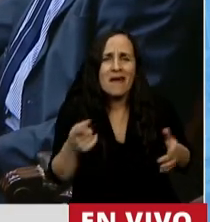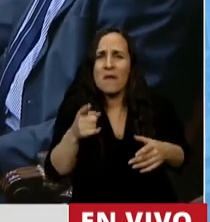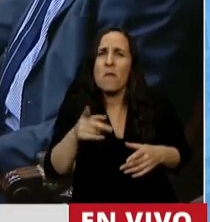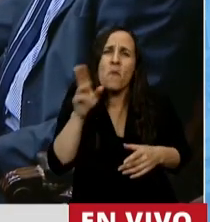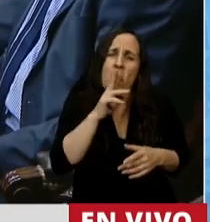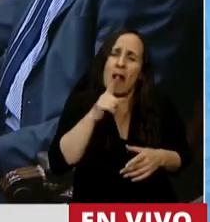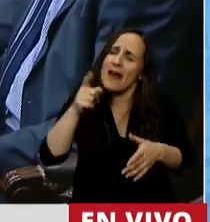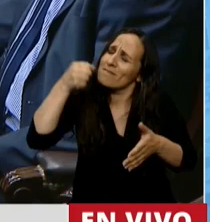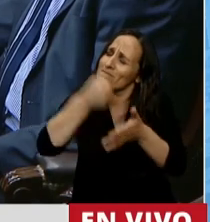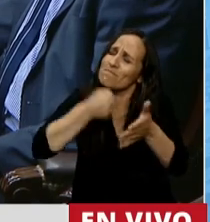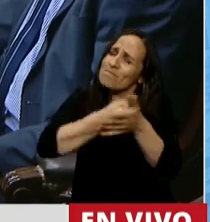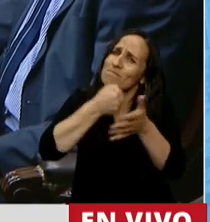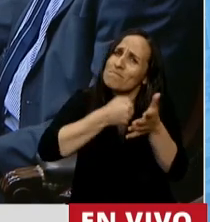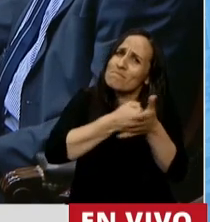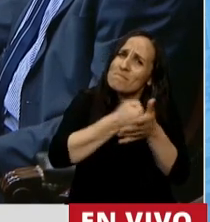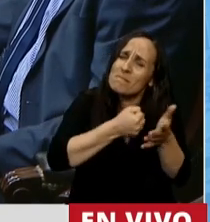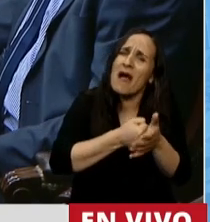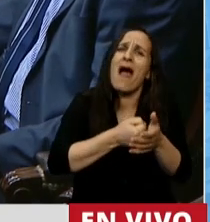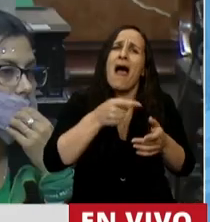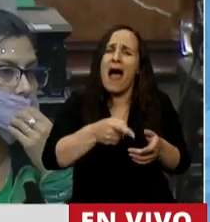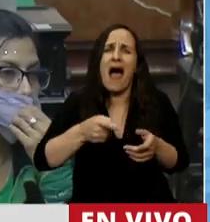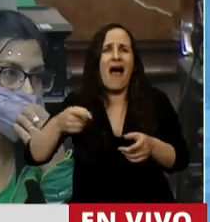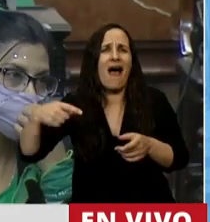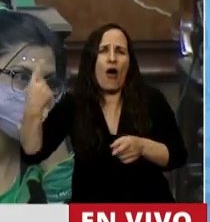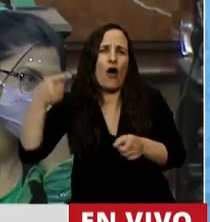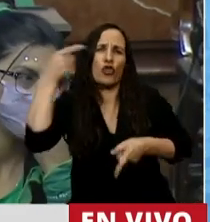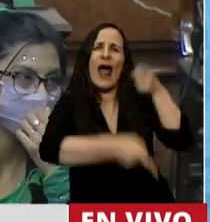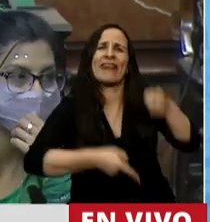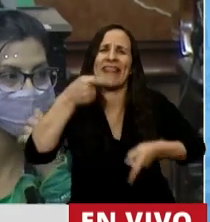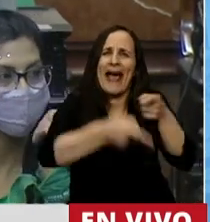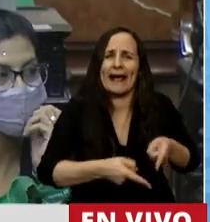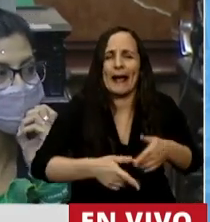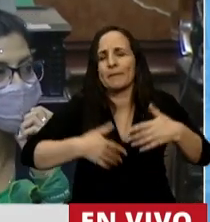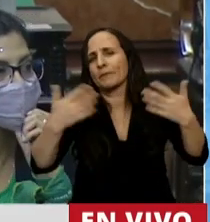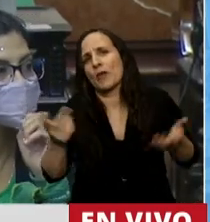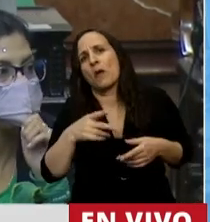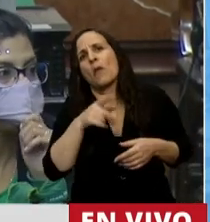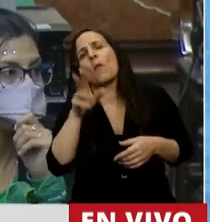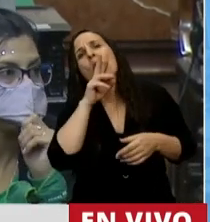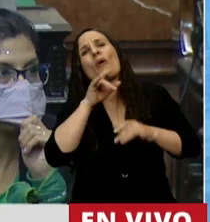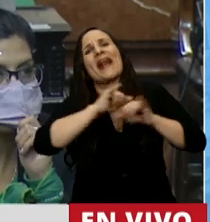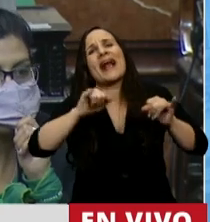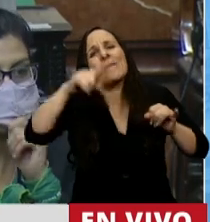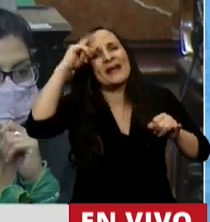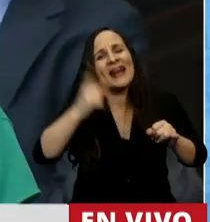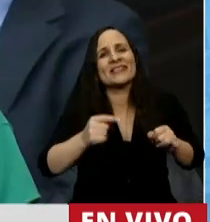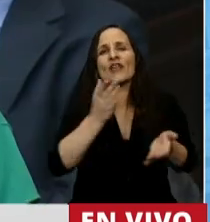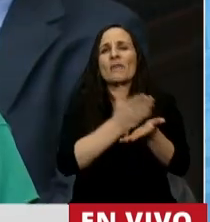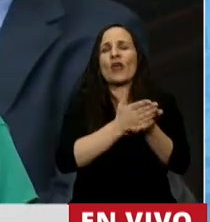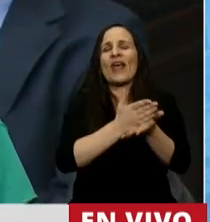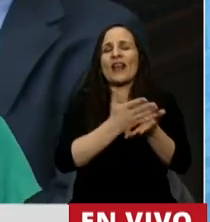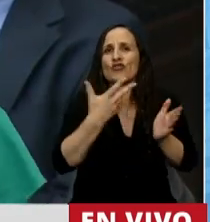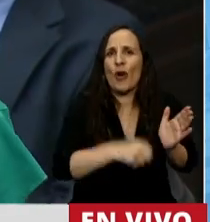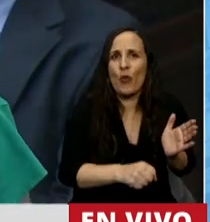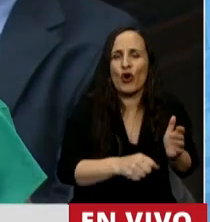que dieron su lucha y que fueron atacadas y condenadas, como las mujeres de la campaña nacional por el derecho al